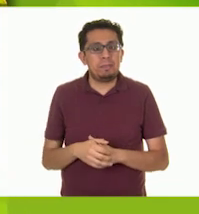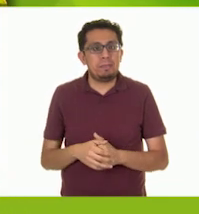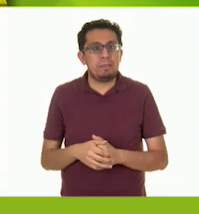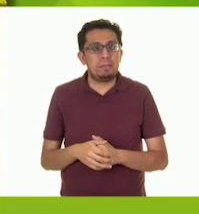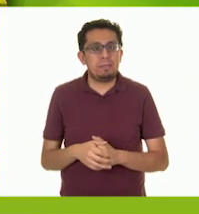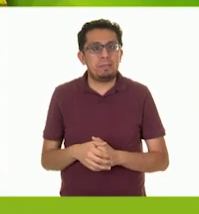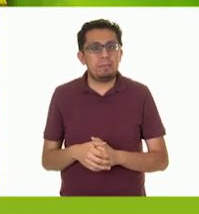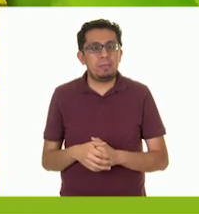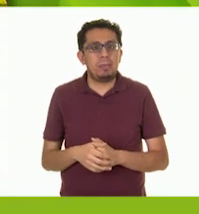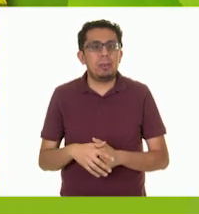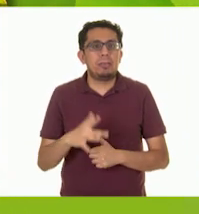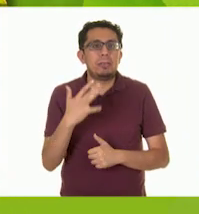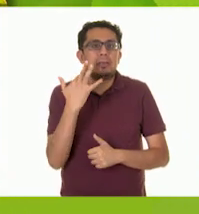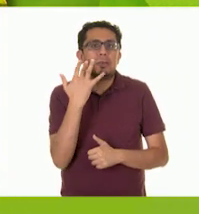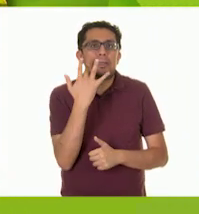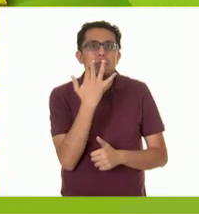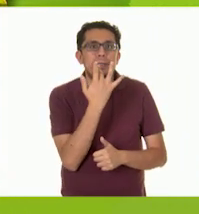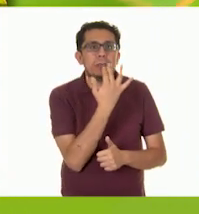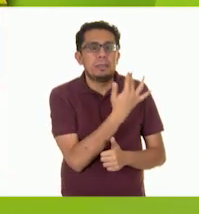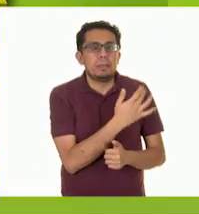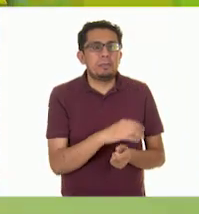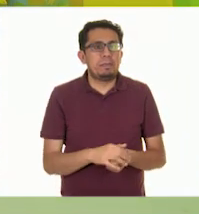¡Qué rico!